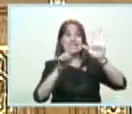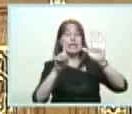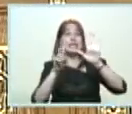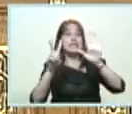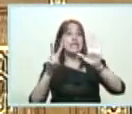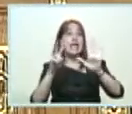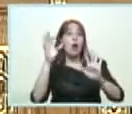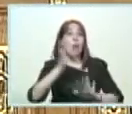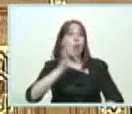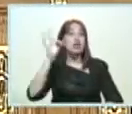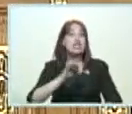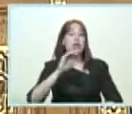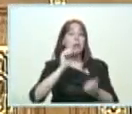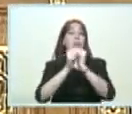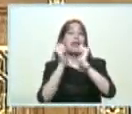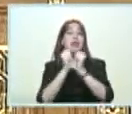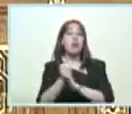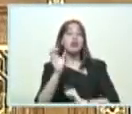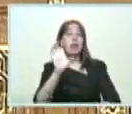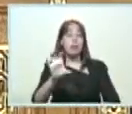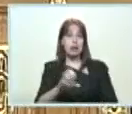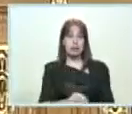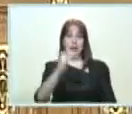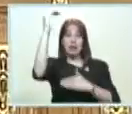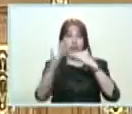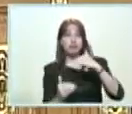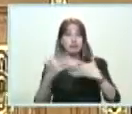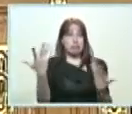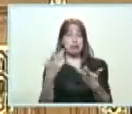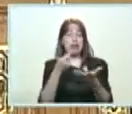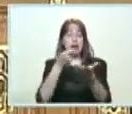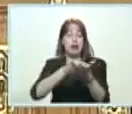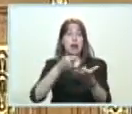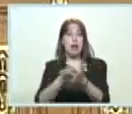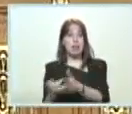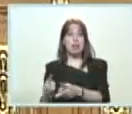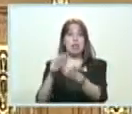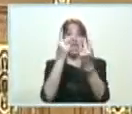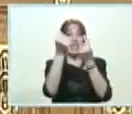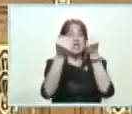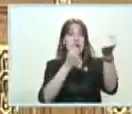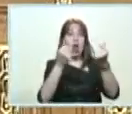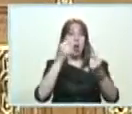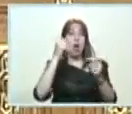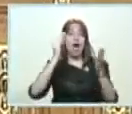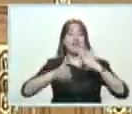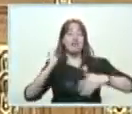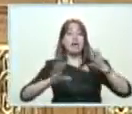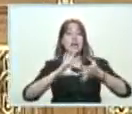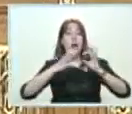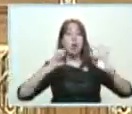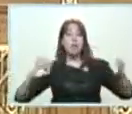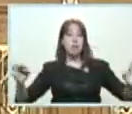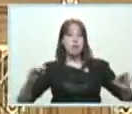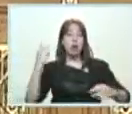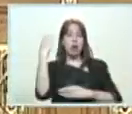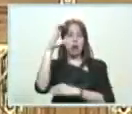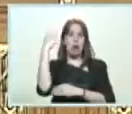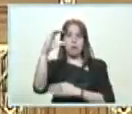del presupuesto para el deporte del país. Y le quitaron el financiamiento a todos los atletas olímpicos de Colombia.